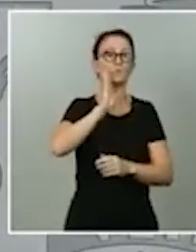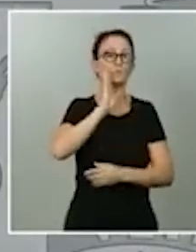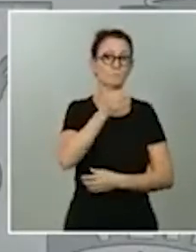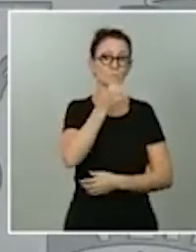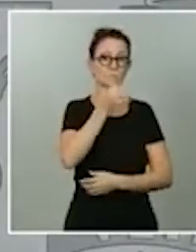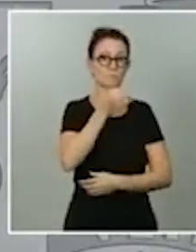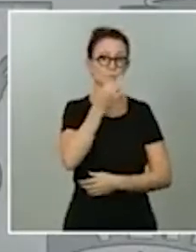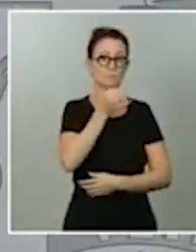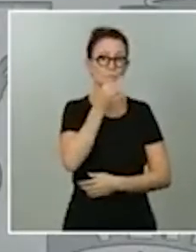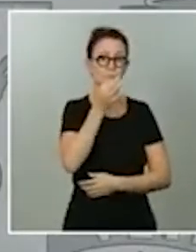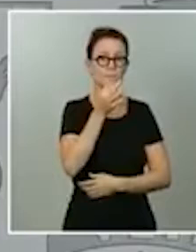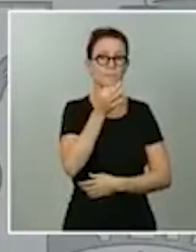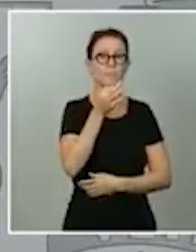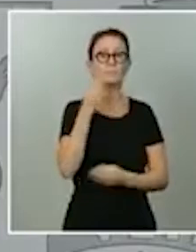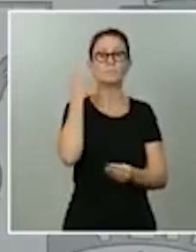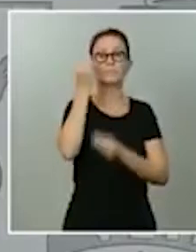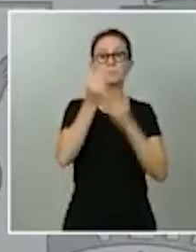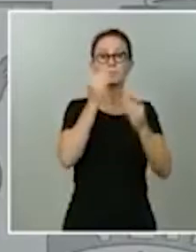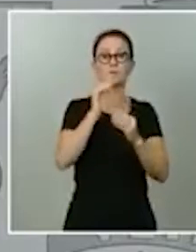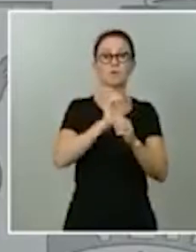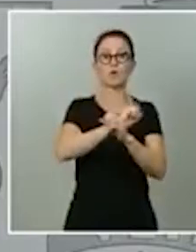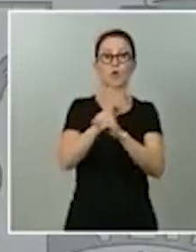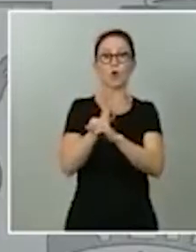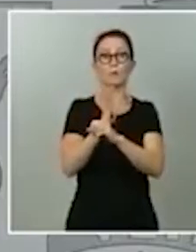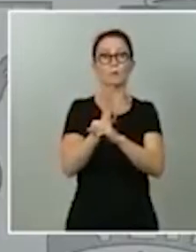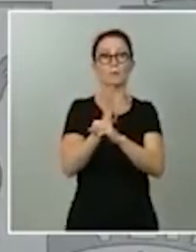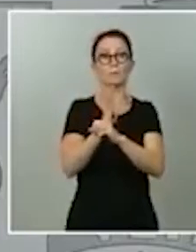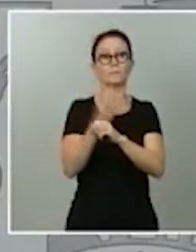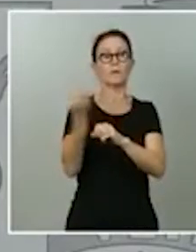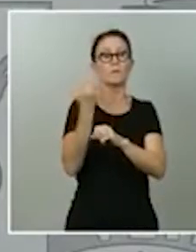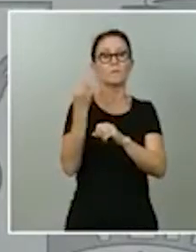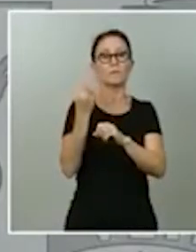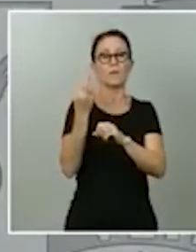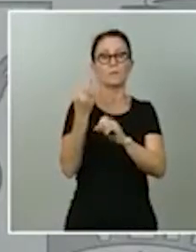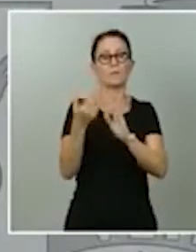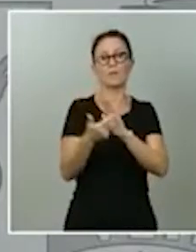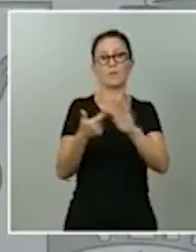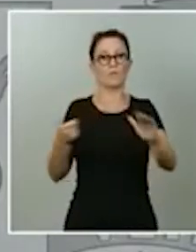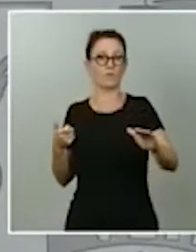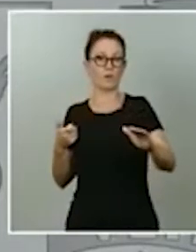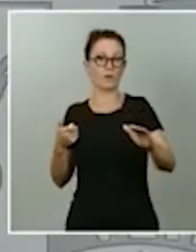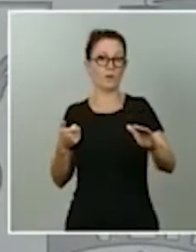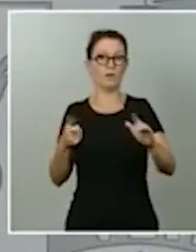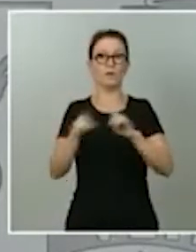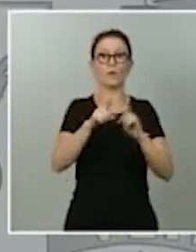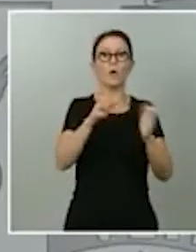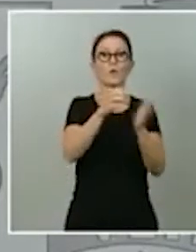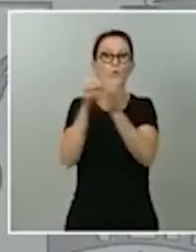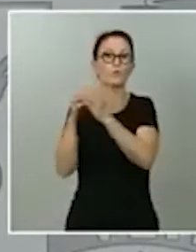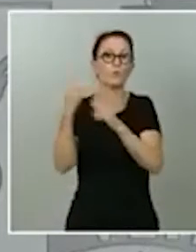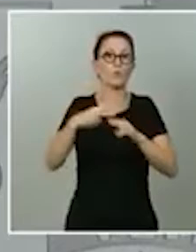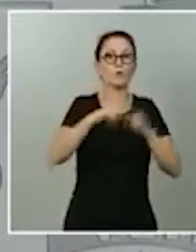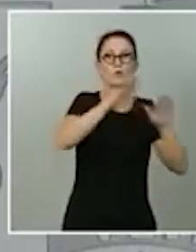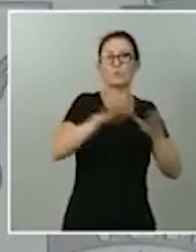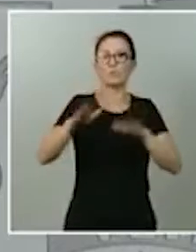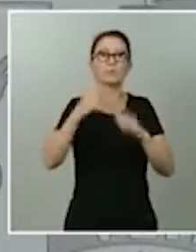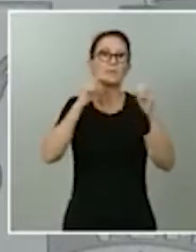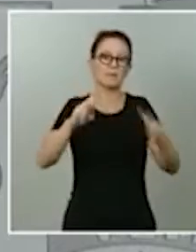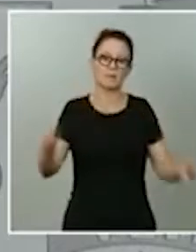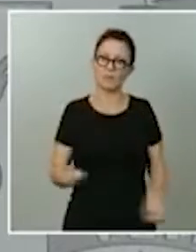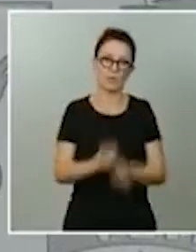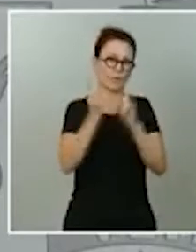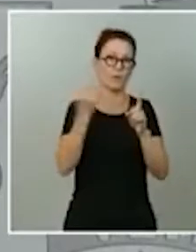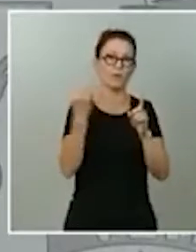que el COVID tenemos que apartarlo de la lucha partidaria. Creo que necesitamos en una emergencia social, económica y sanitaria robustecer nuestras